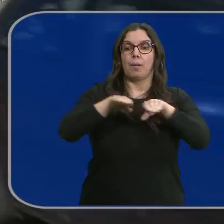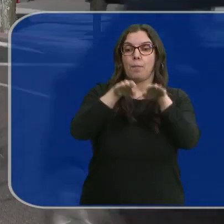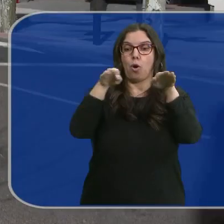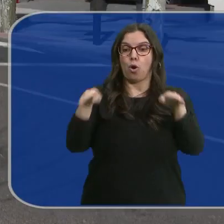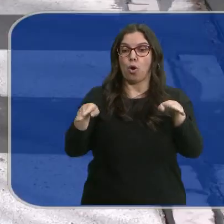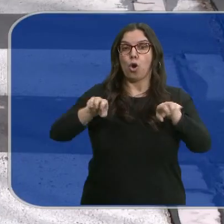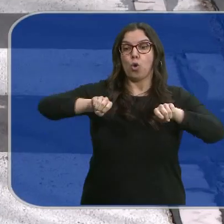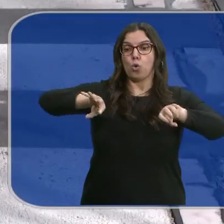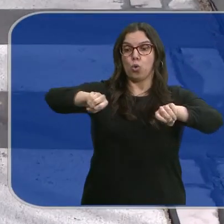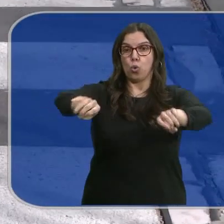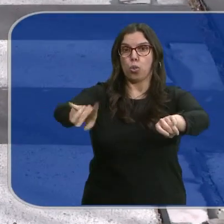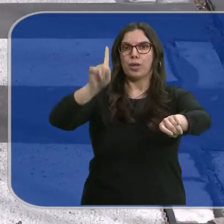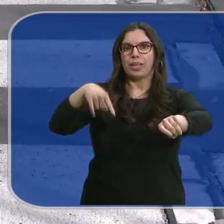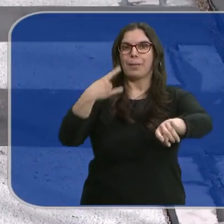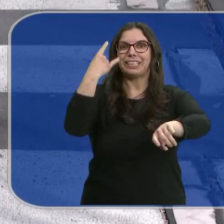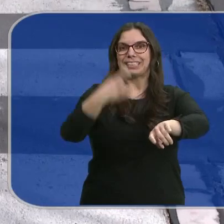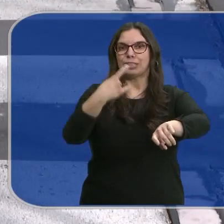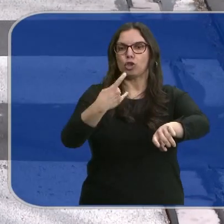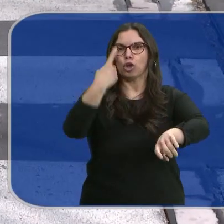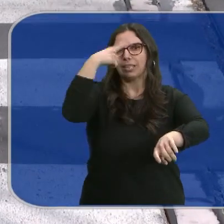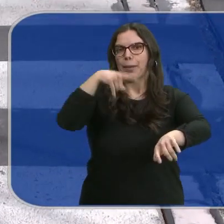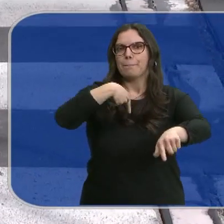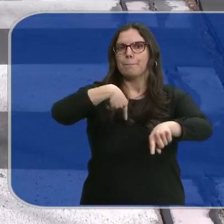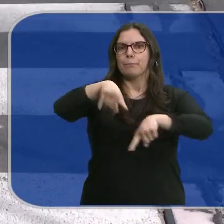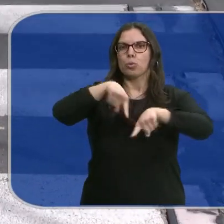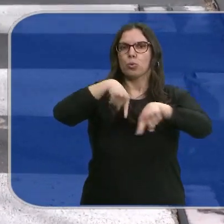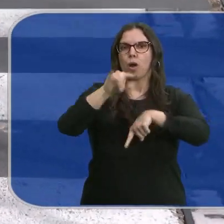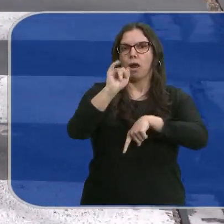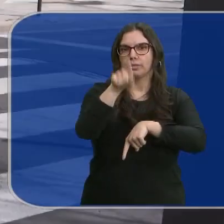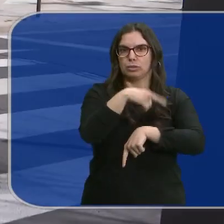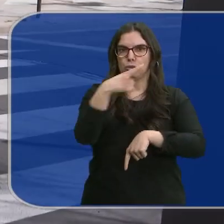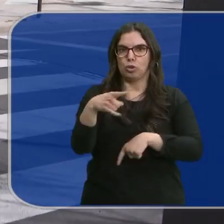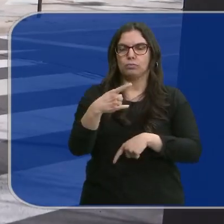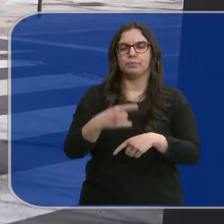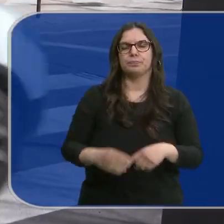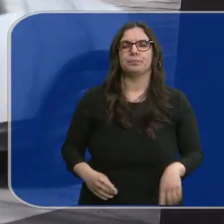iluminación, con los que pretenden garantizar la accesibilidad y la seguridad de los viandantes.